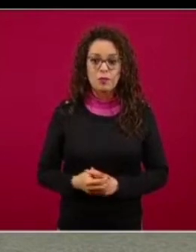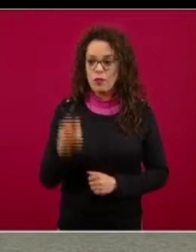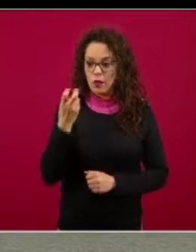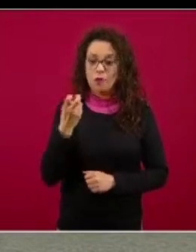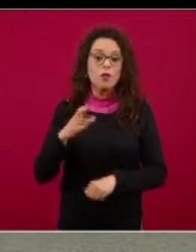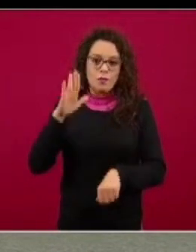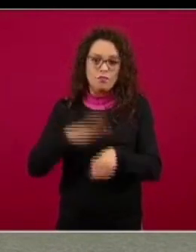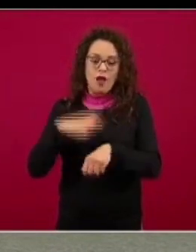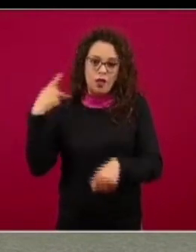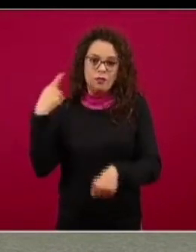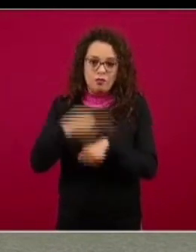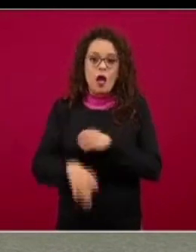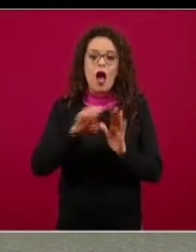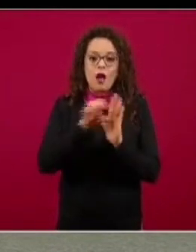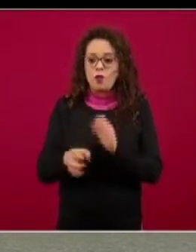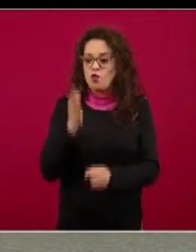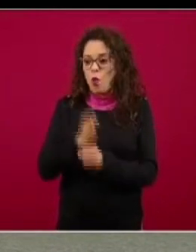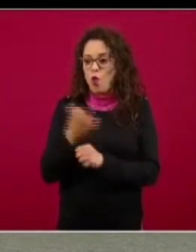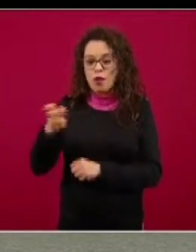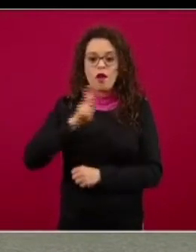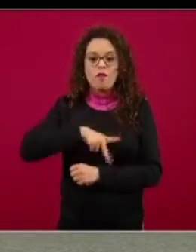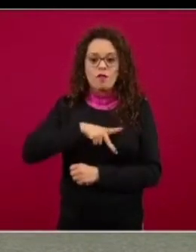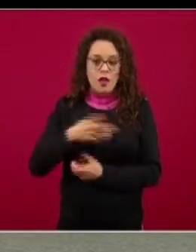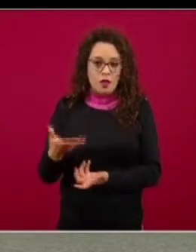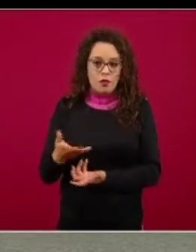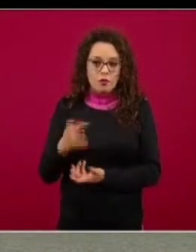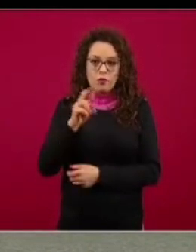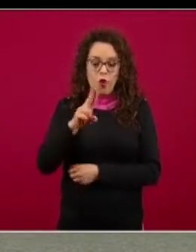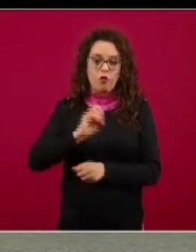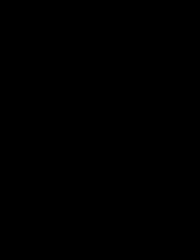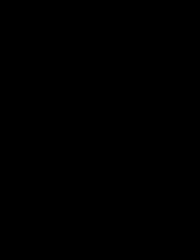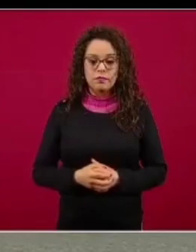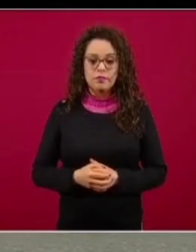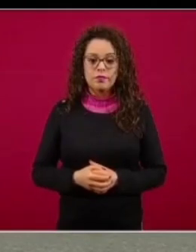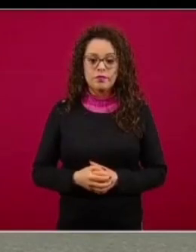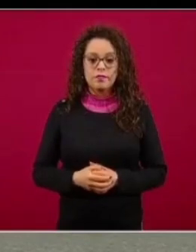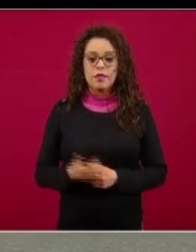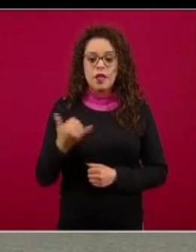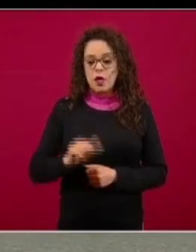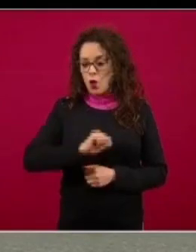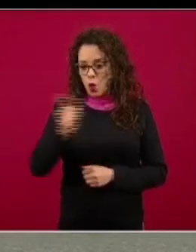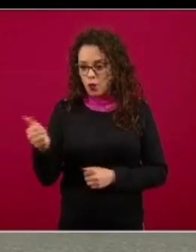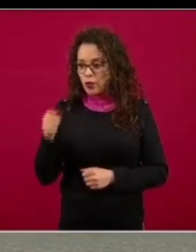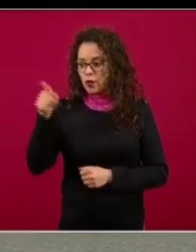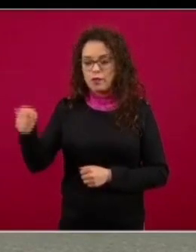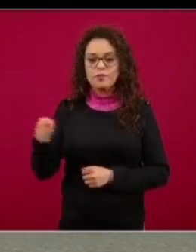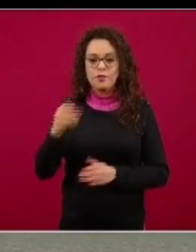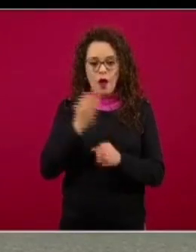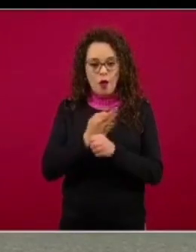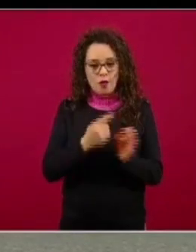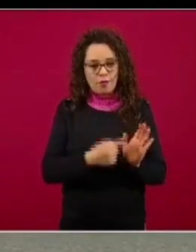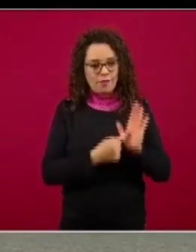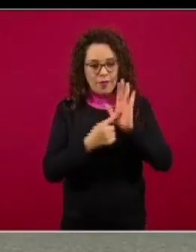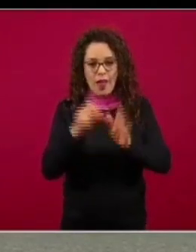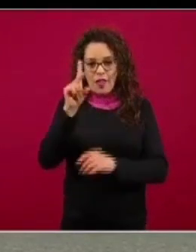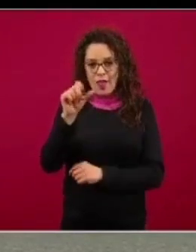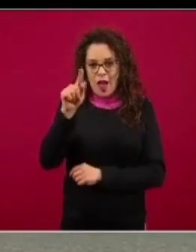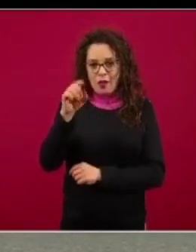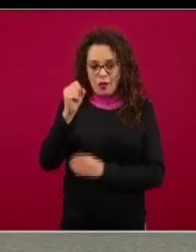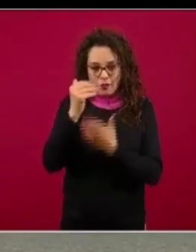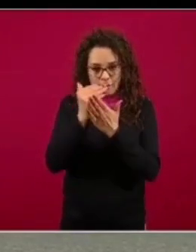peligrosa en este caso al COVID-19 y segunda de los datos sabiendo que son preliminares como nos ha aclarado